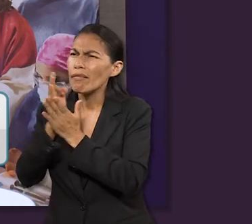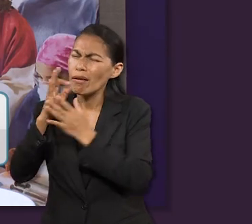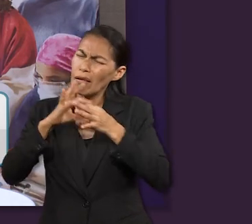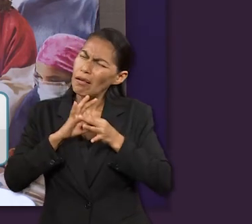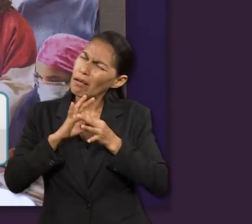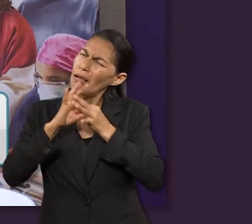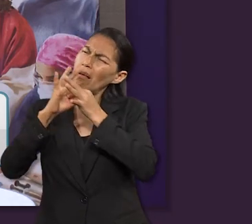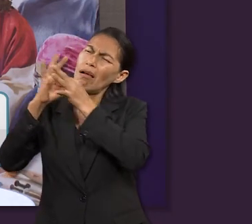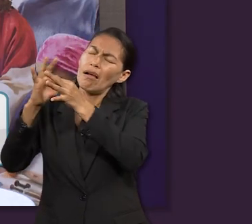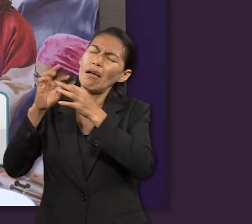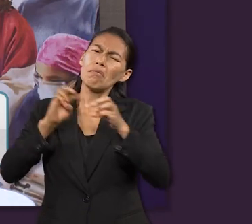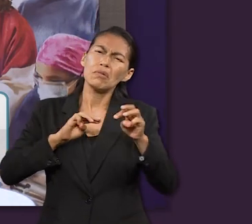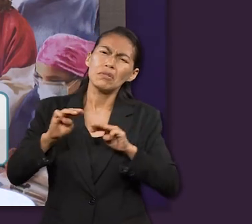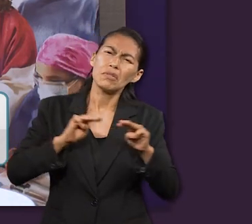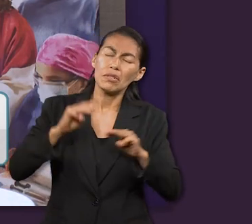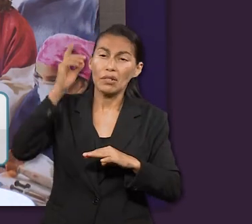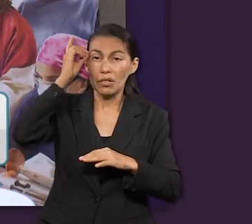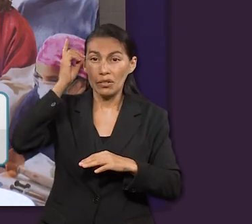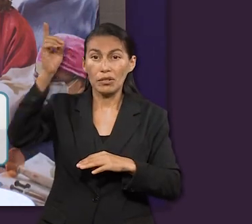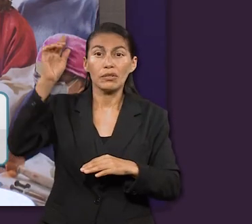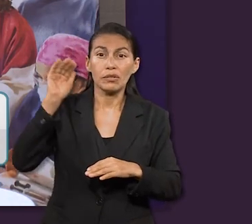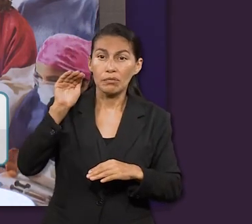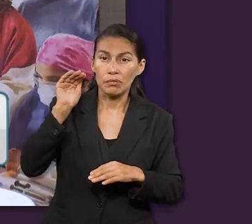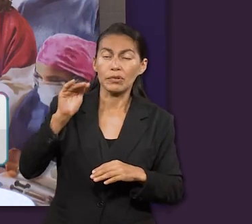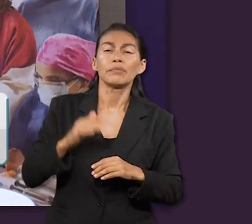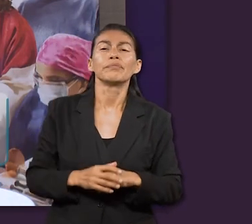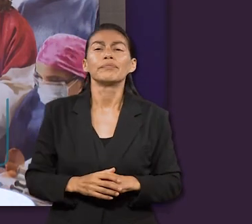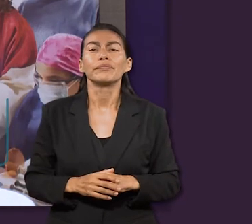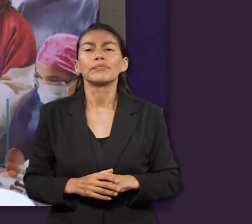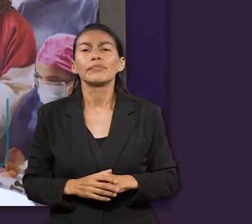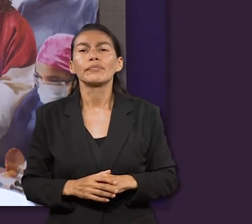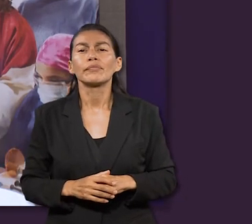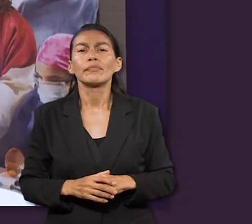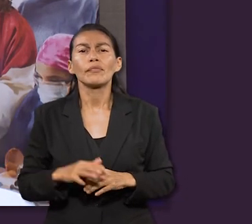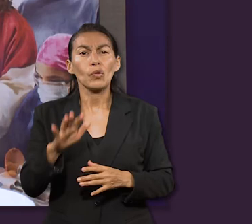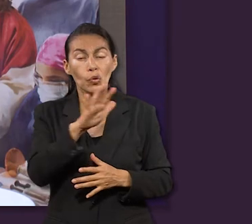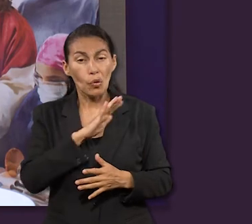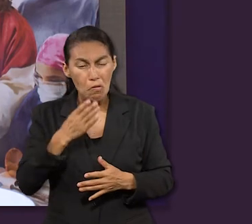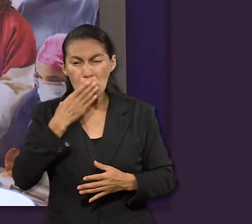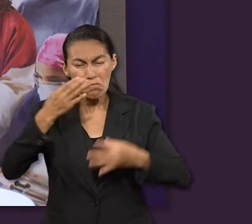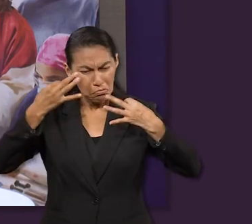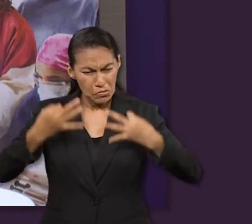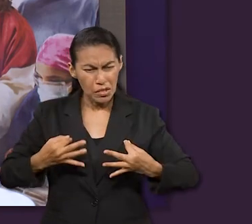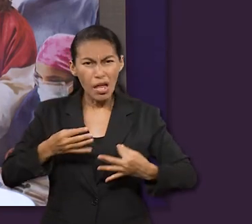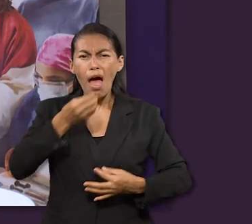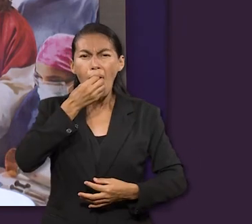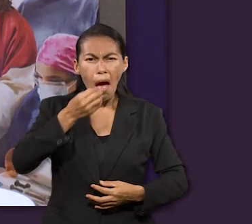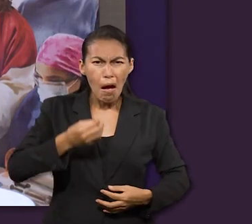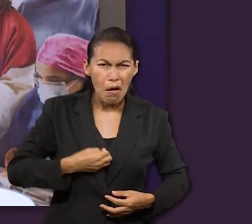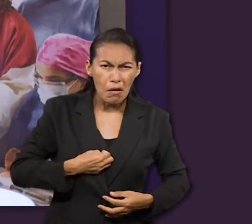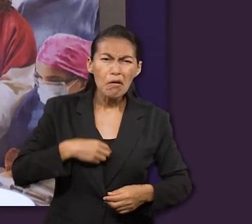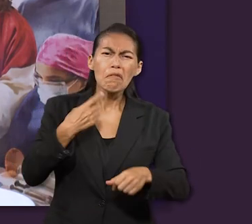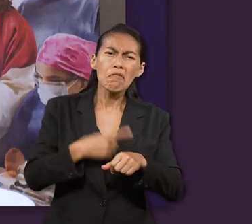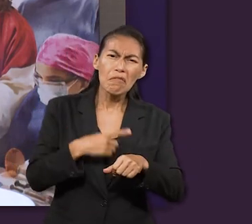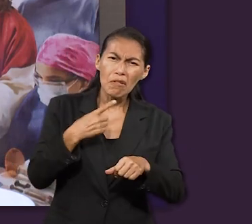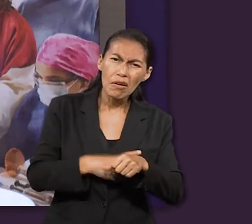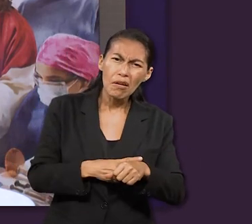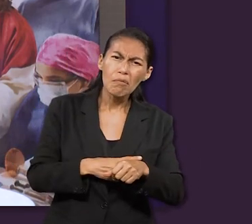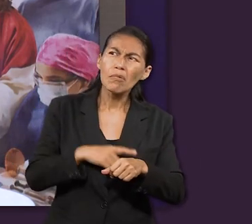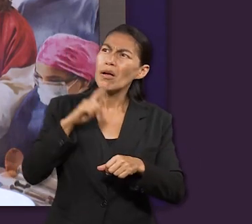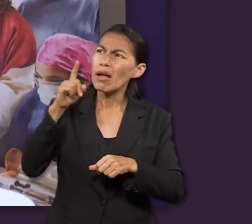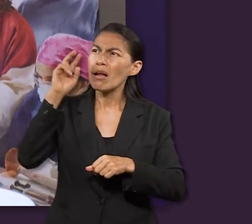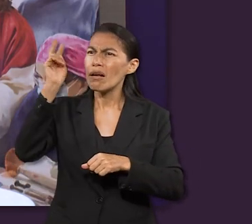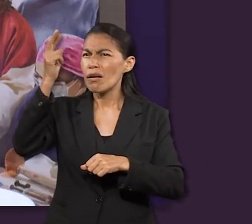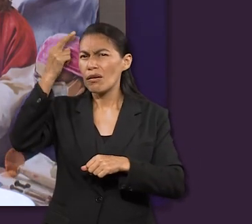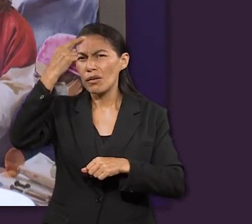fiel en el ministerio al cual lo había llamado. Una perspectiva positiva, aún ante los problemas de